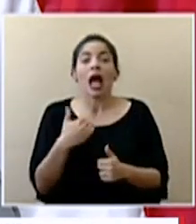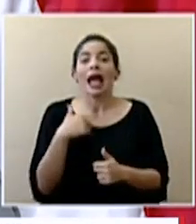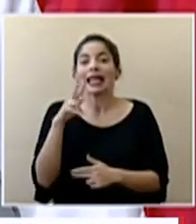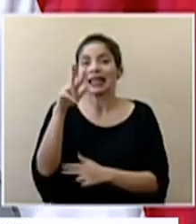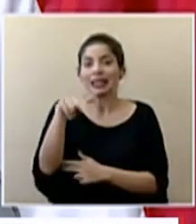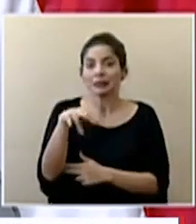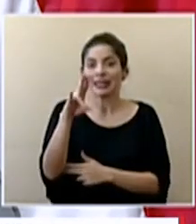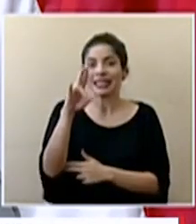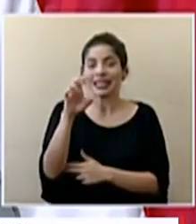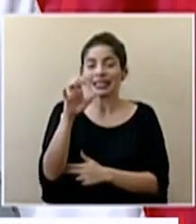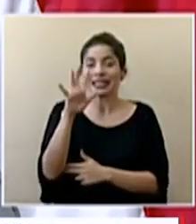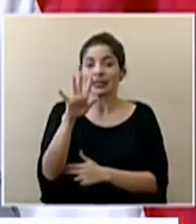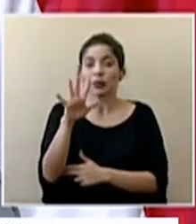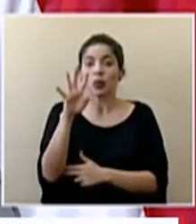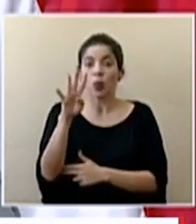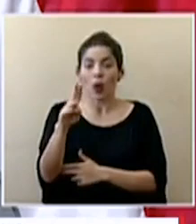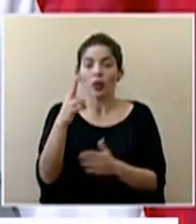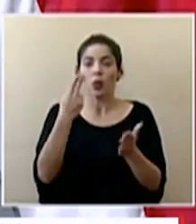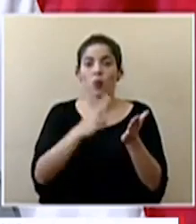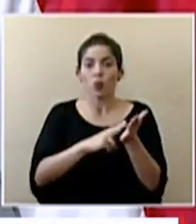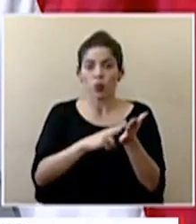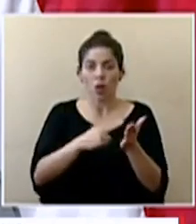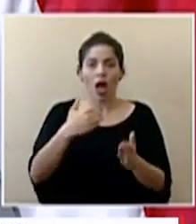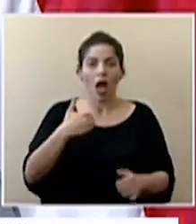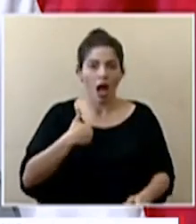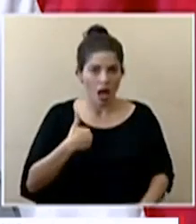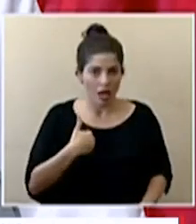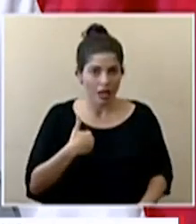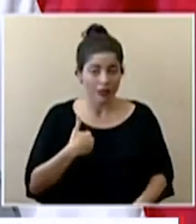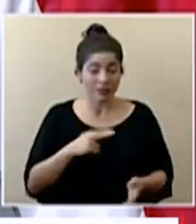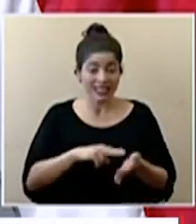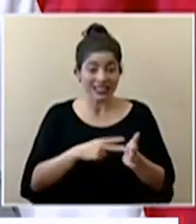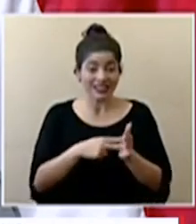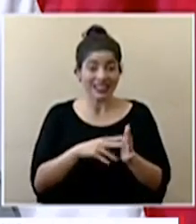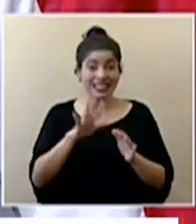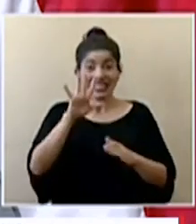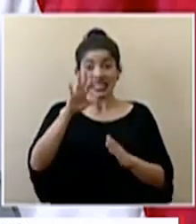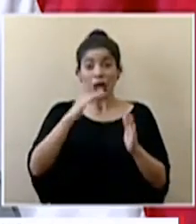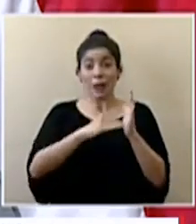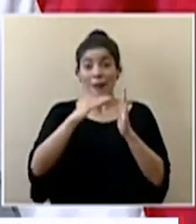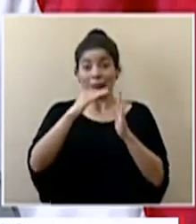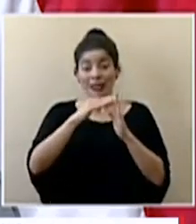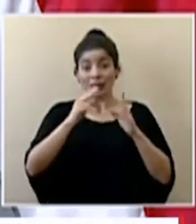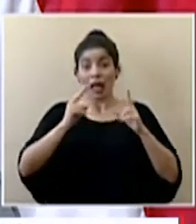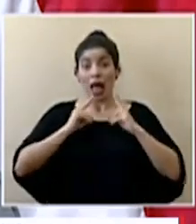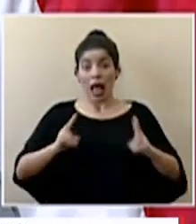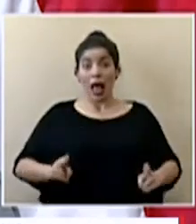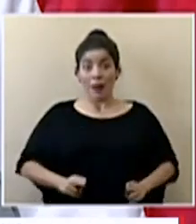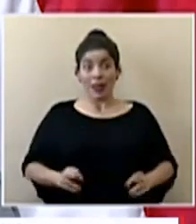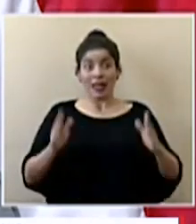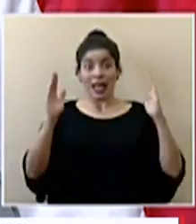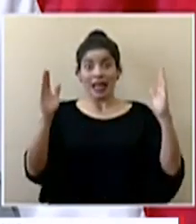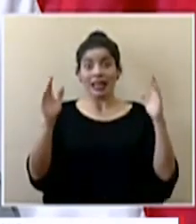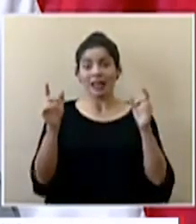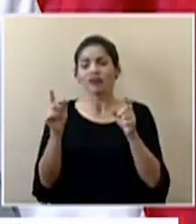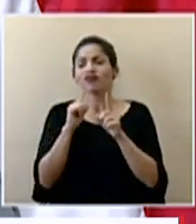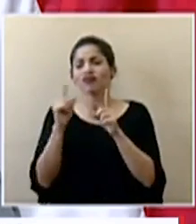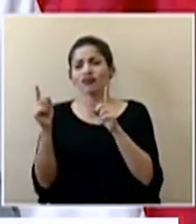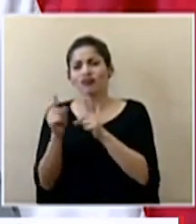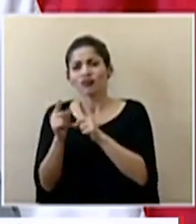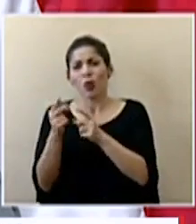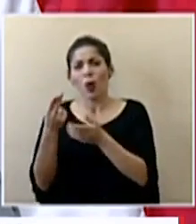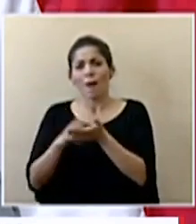.754 multas estamos hablando que de 5 millones de habitantes que viven en Costa Rica este número es realmente pequeño